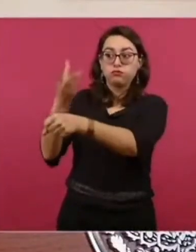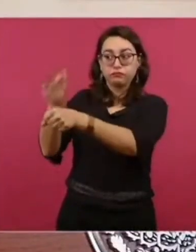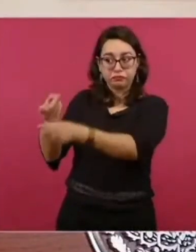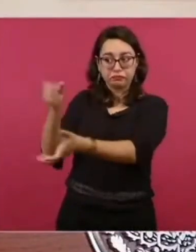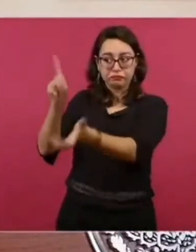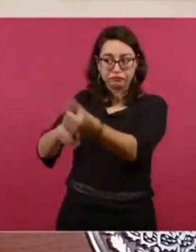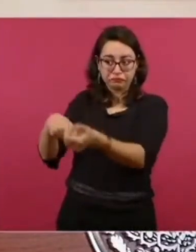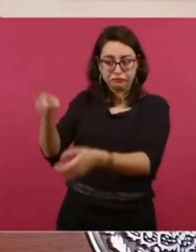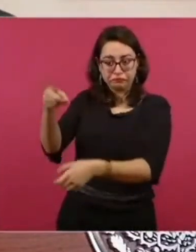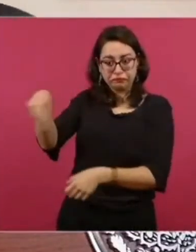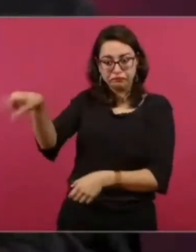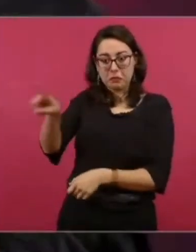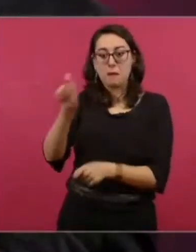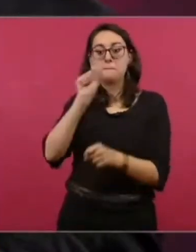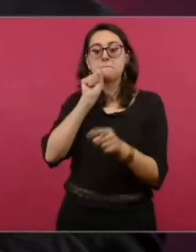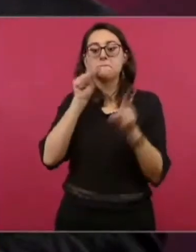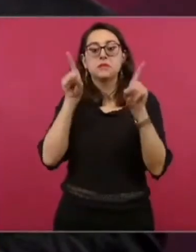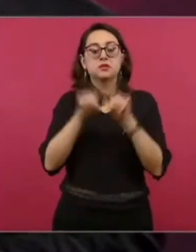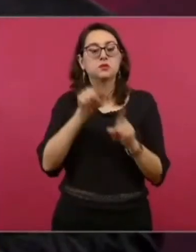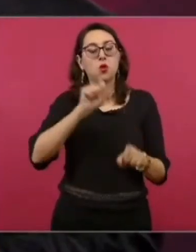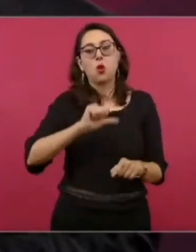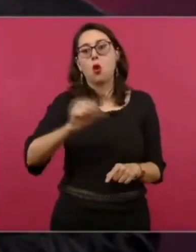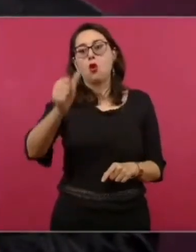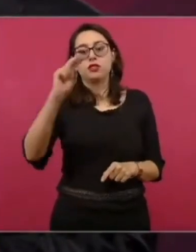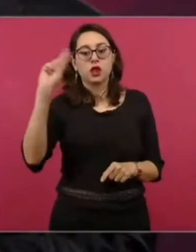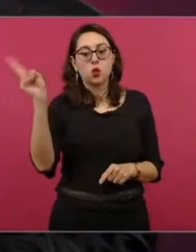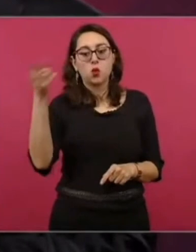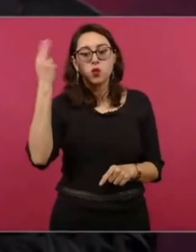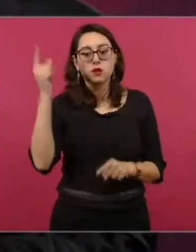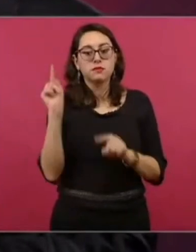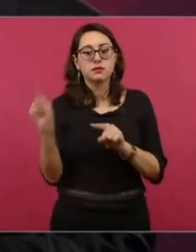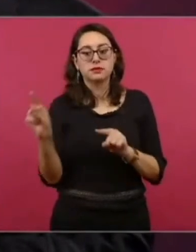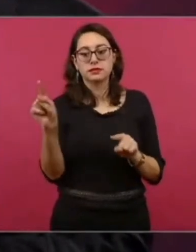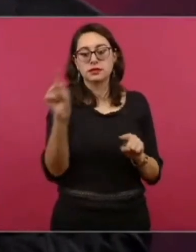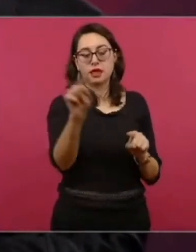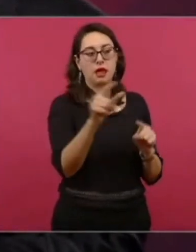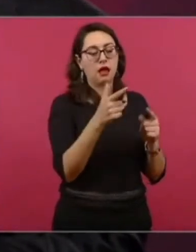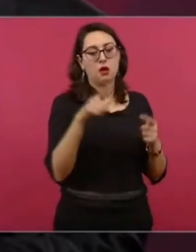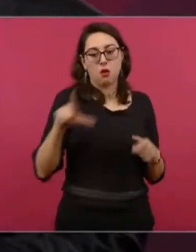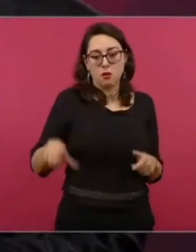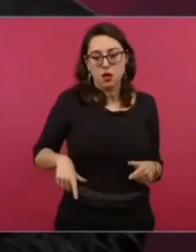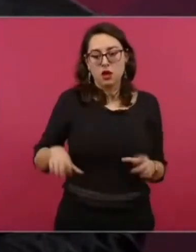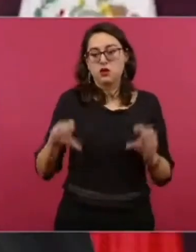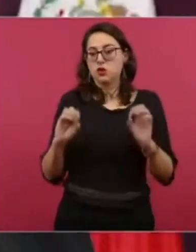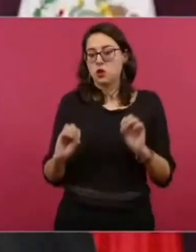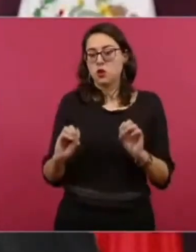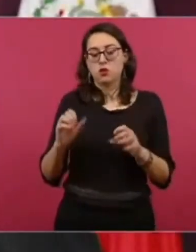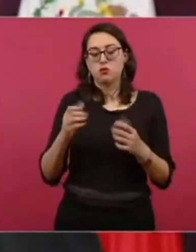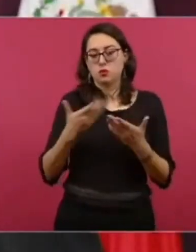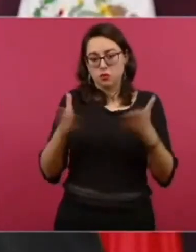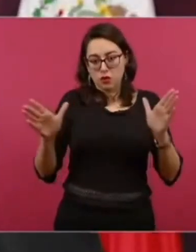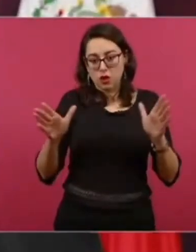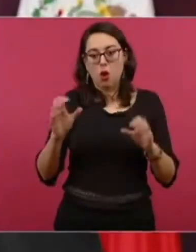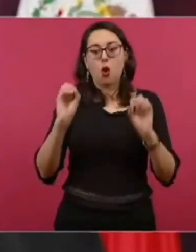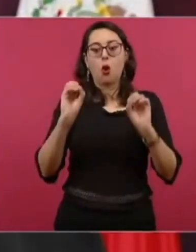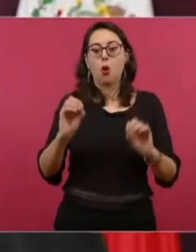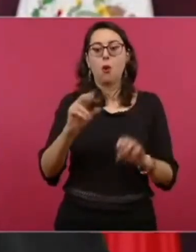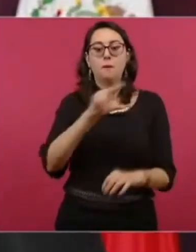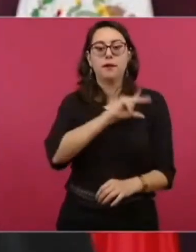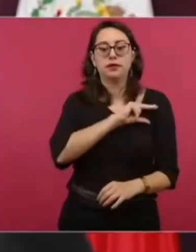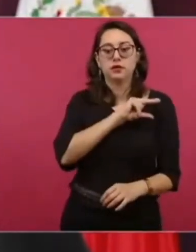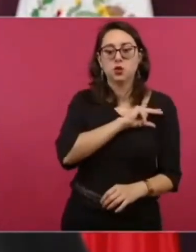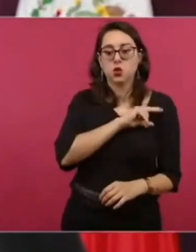universidades del país, públicas y privadas. Es muy importante la educación superior.